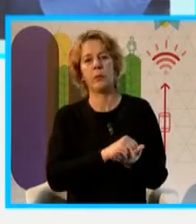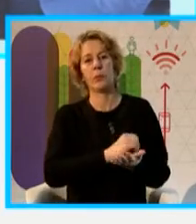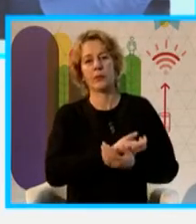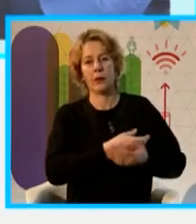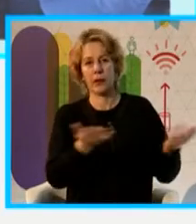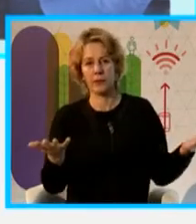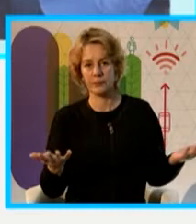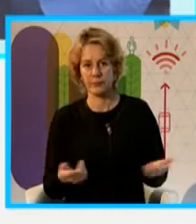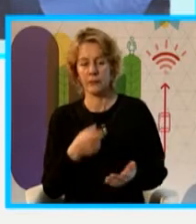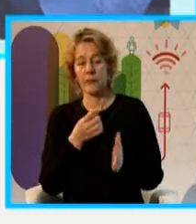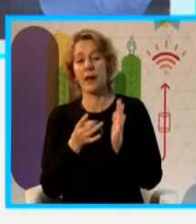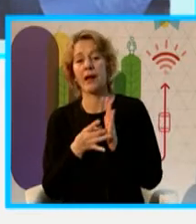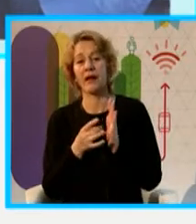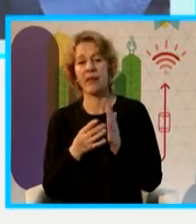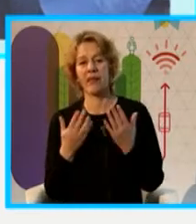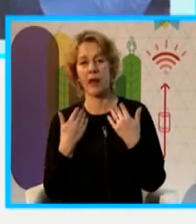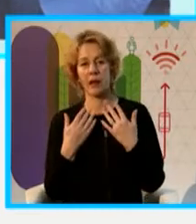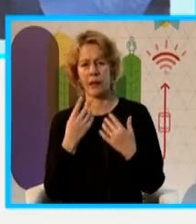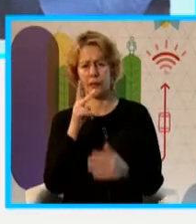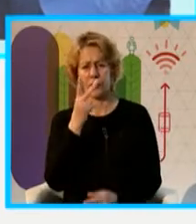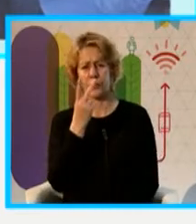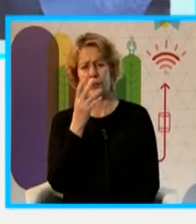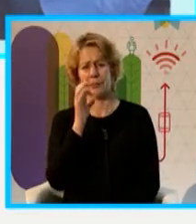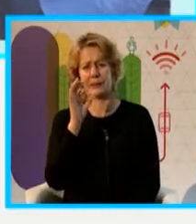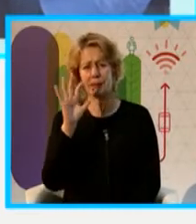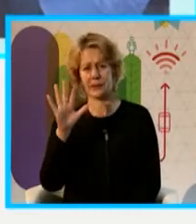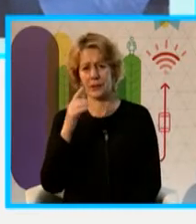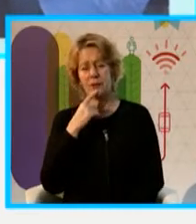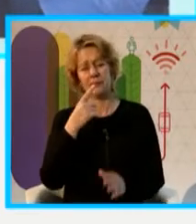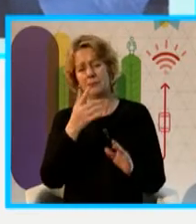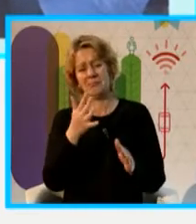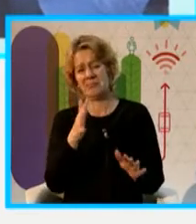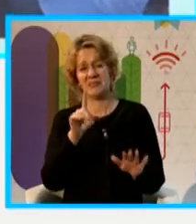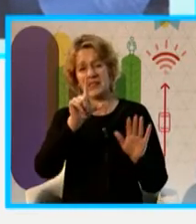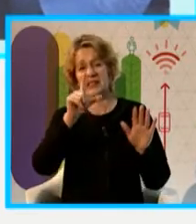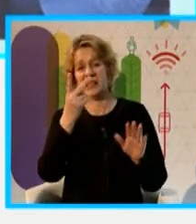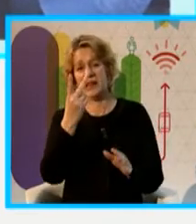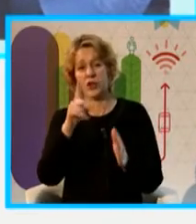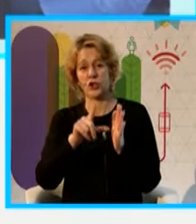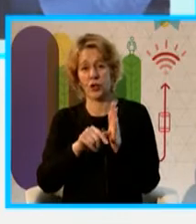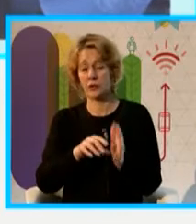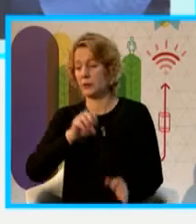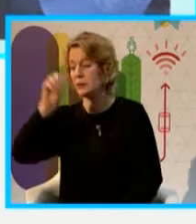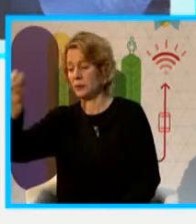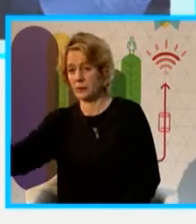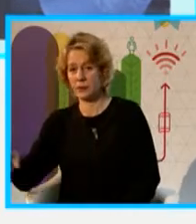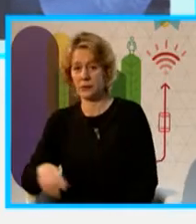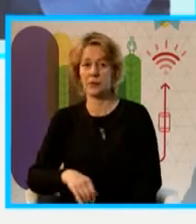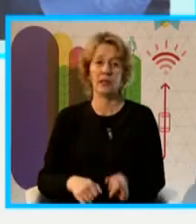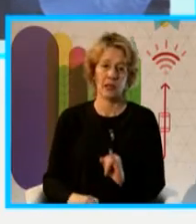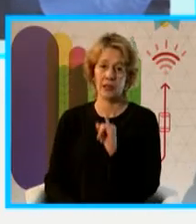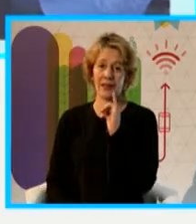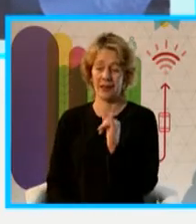desde la unidad calidad de aire, pero se imaginarán que eso lleva más o menos 72 horas entre que lo fuimos a poner y que tenemos un